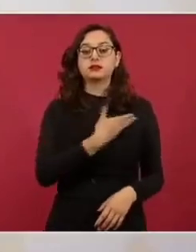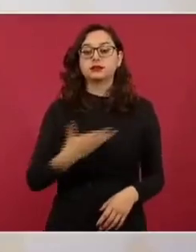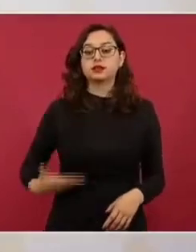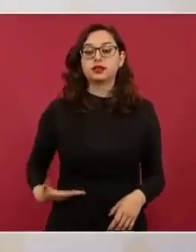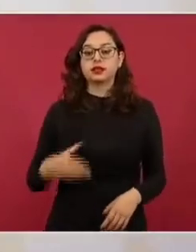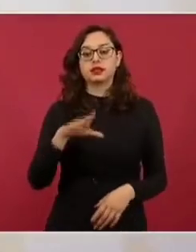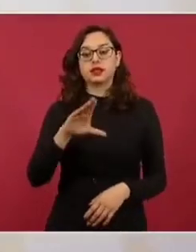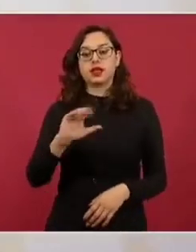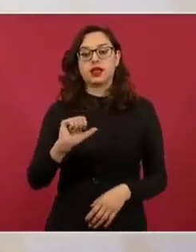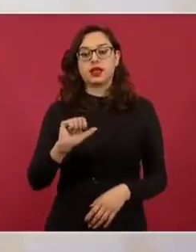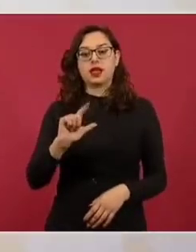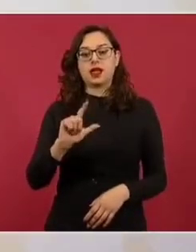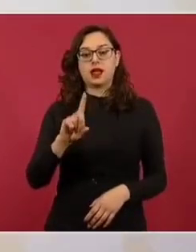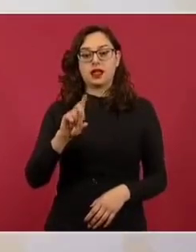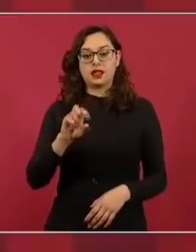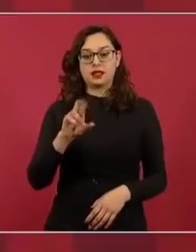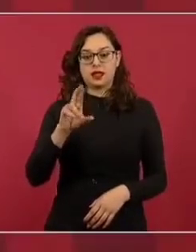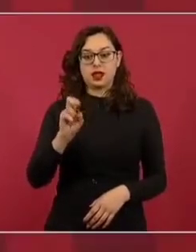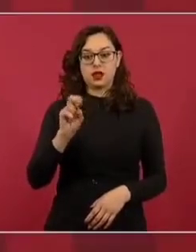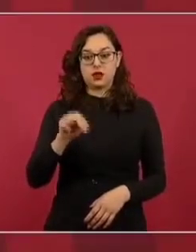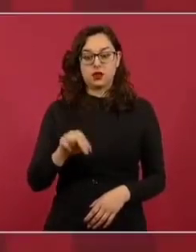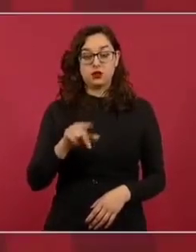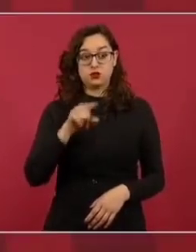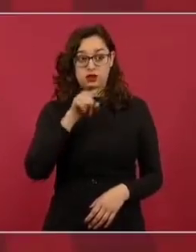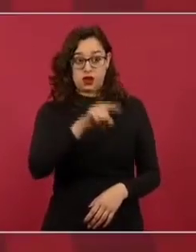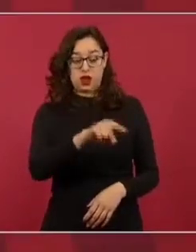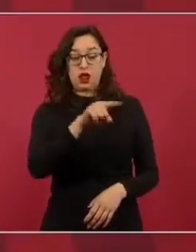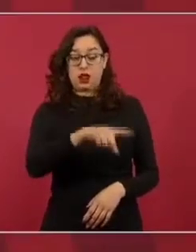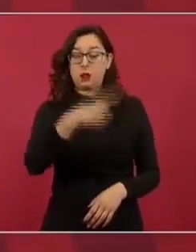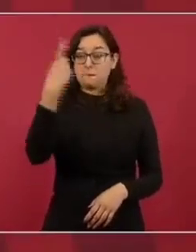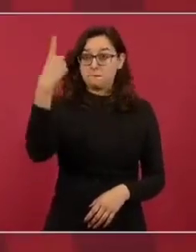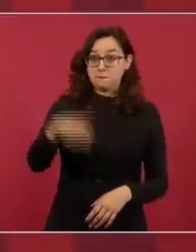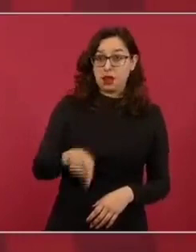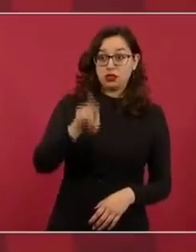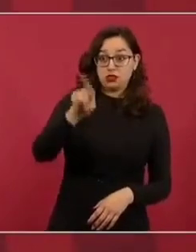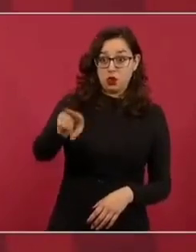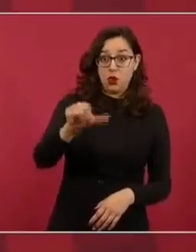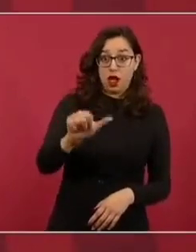orden de que se quemara la guardería. Pues no.